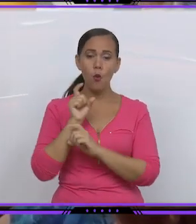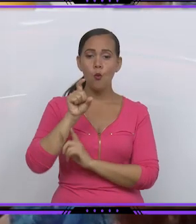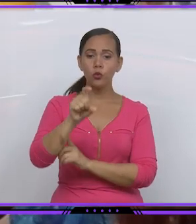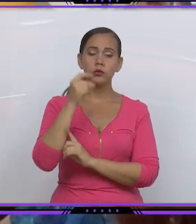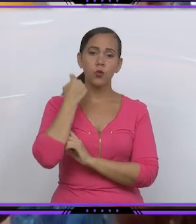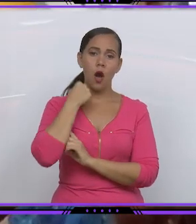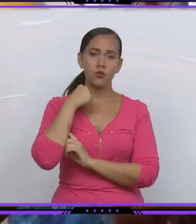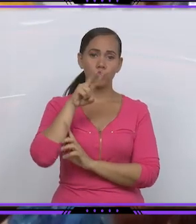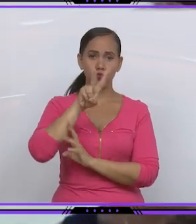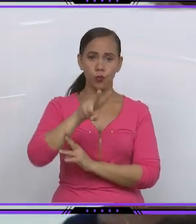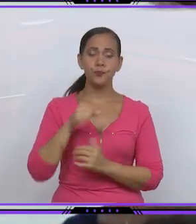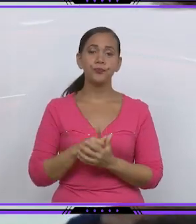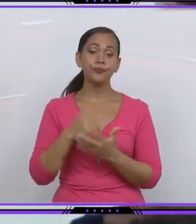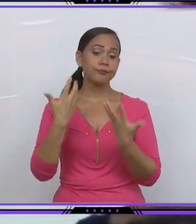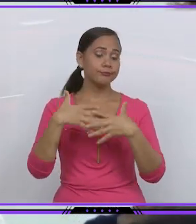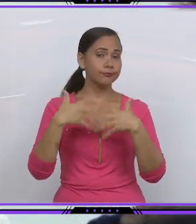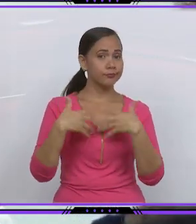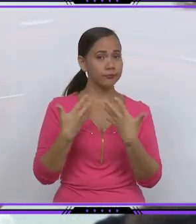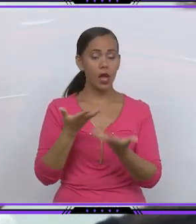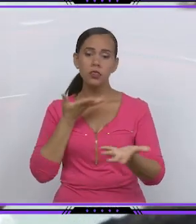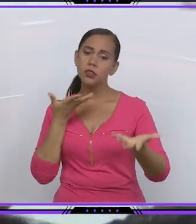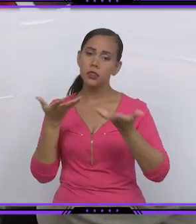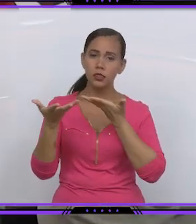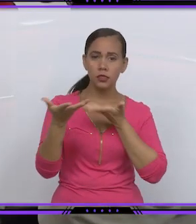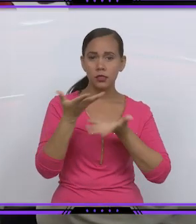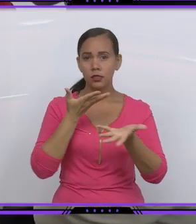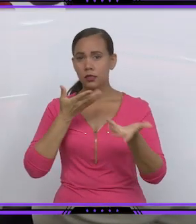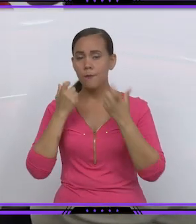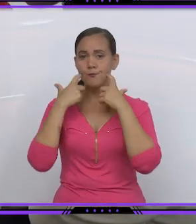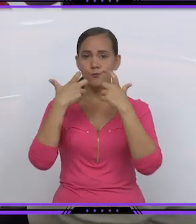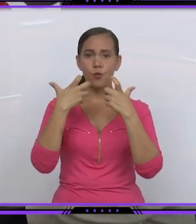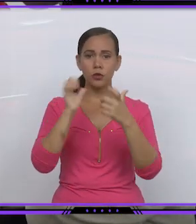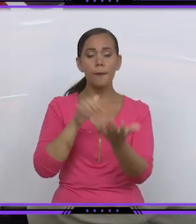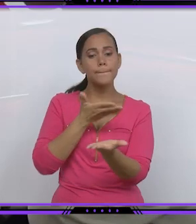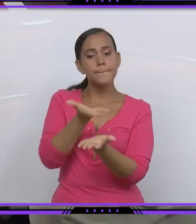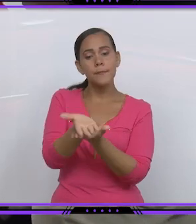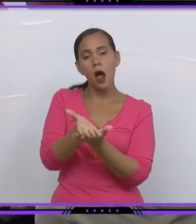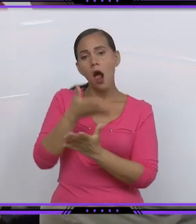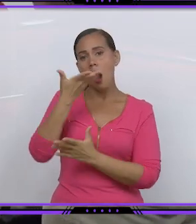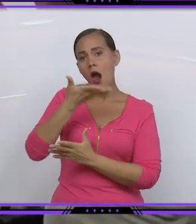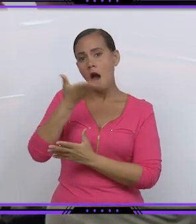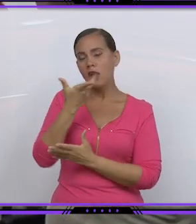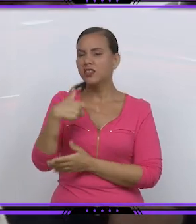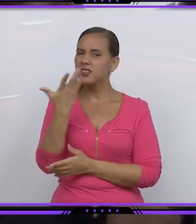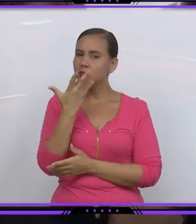últimos dos años y medios se produjo el debate con importantes planteamientos de la más joven generación